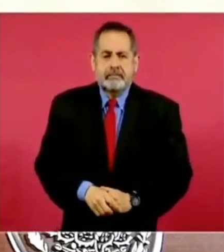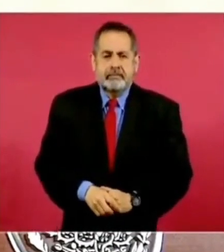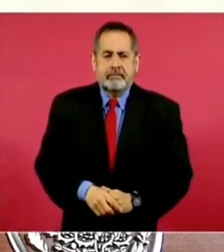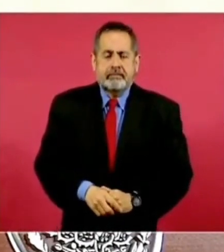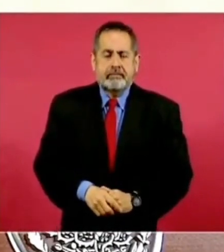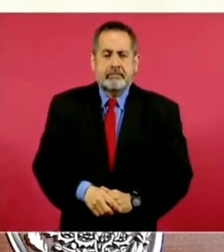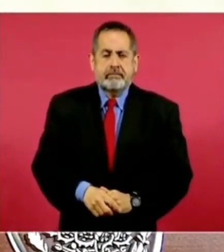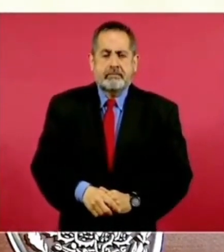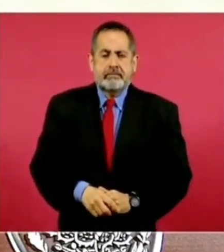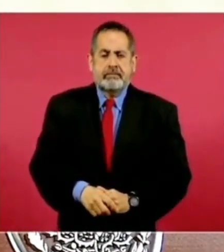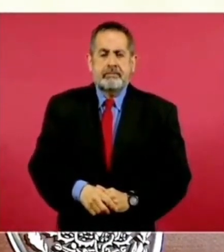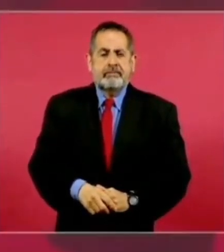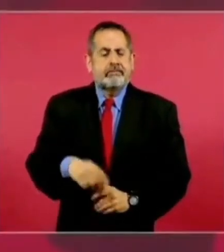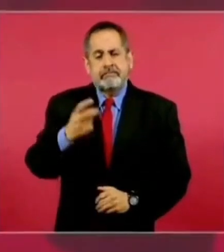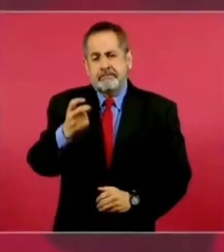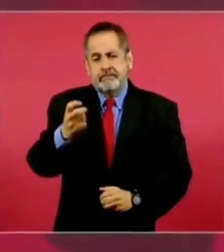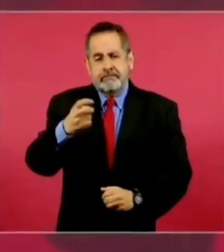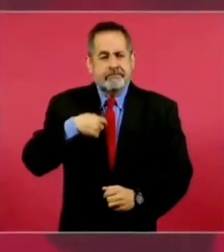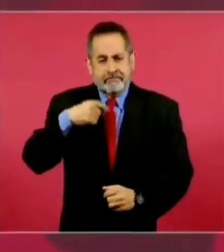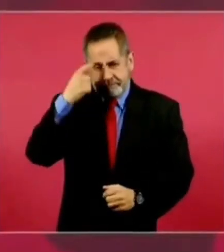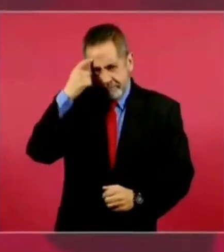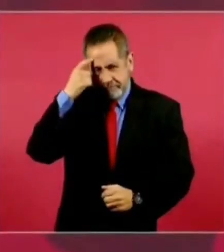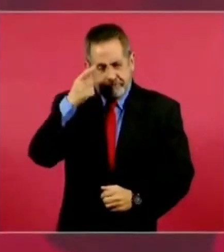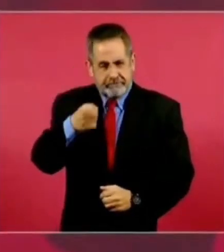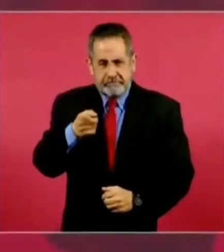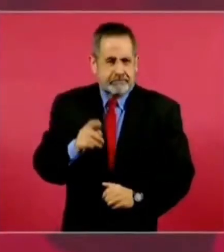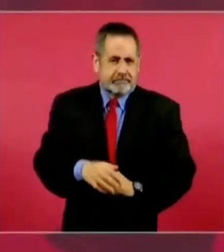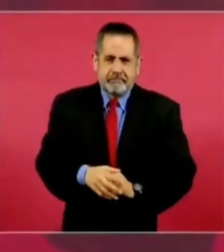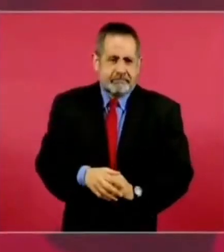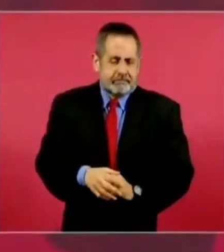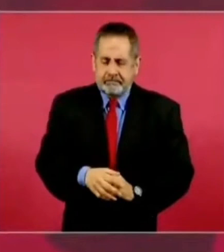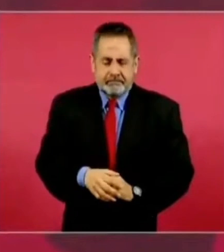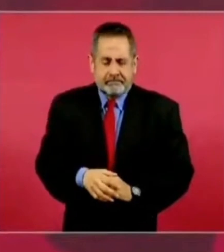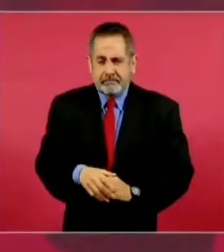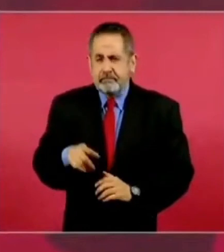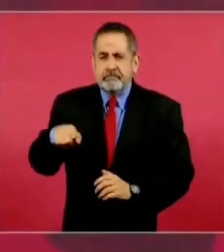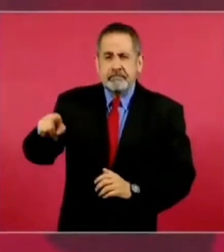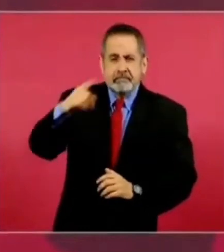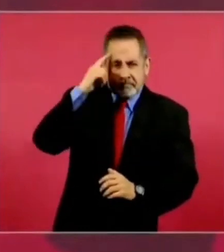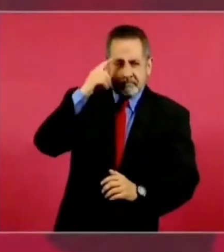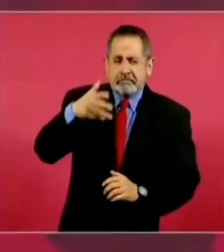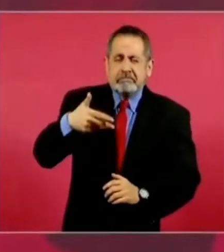entonces ya no hay ciudadanos imaginarios